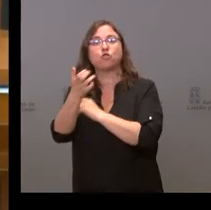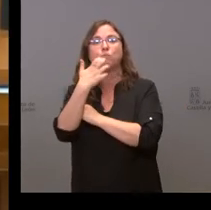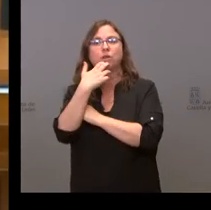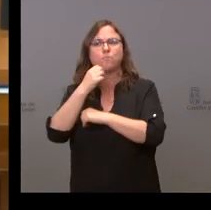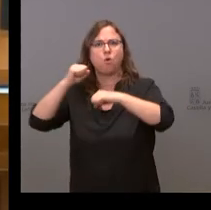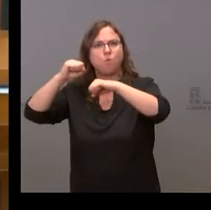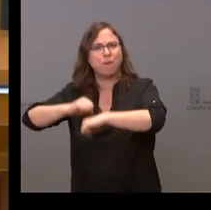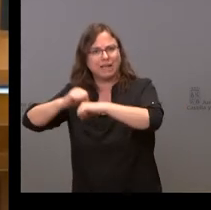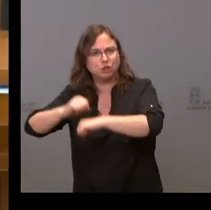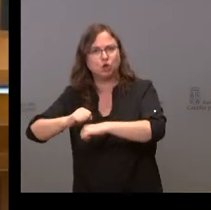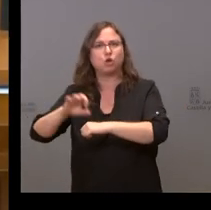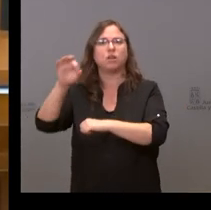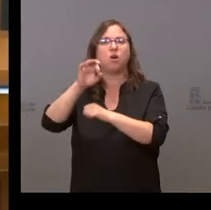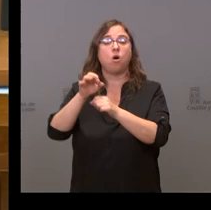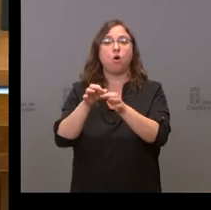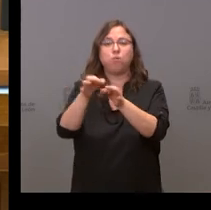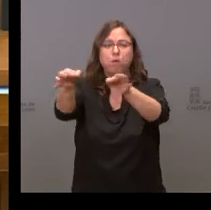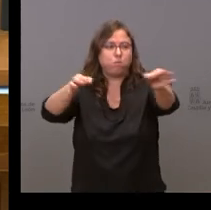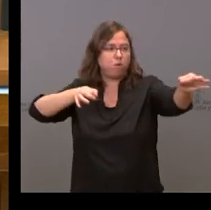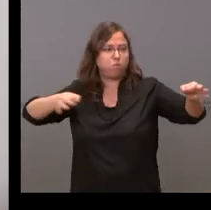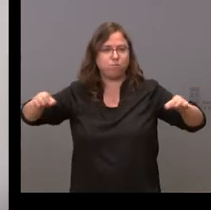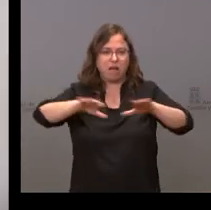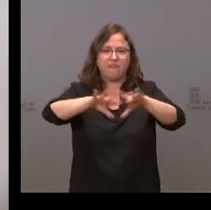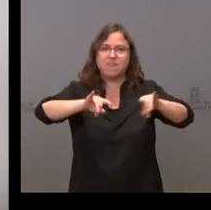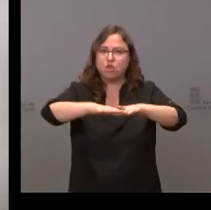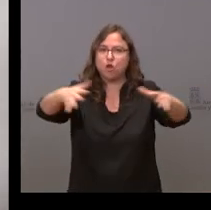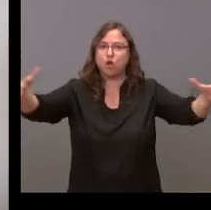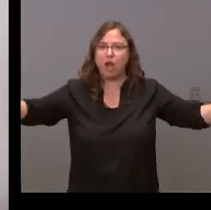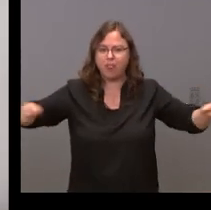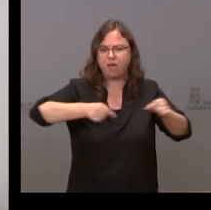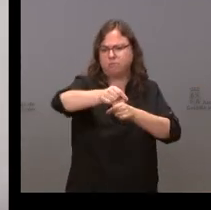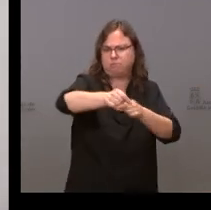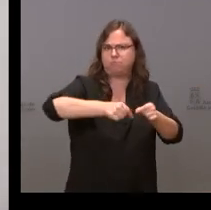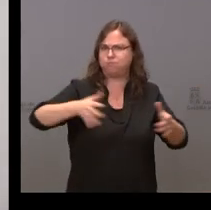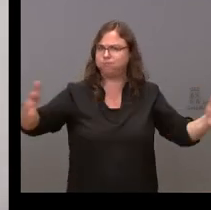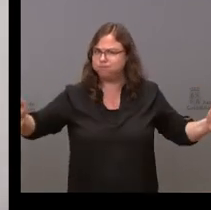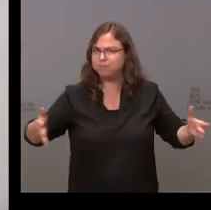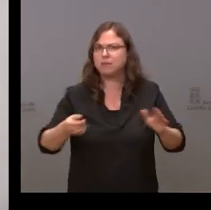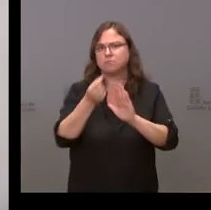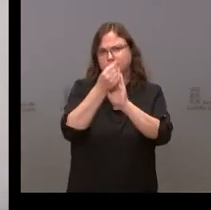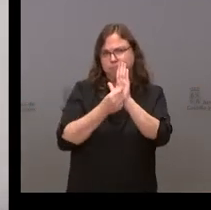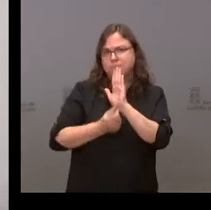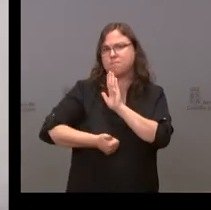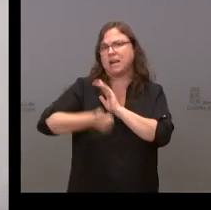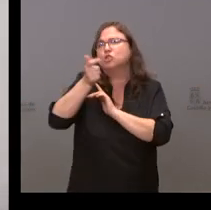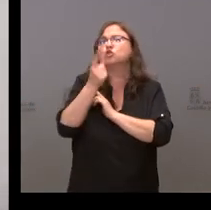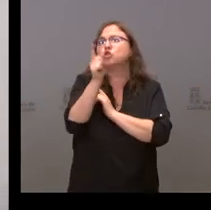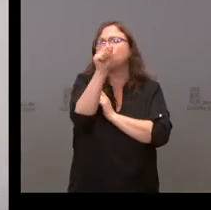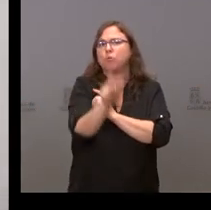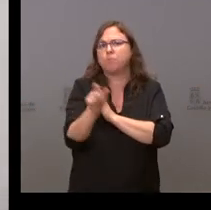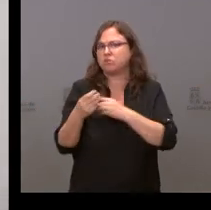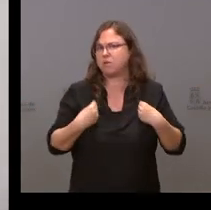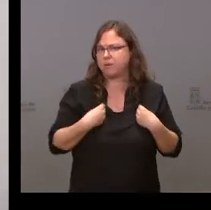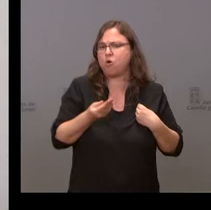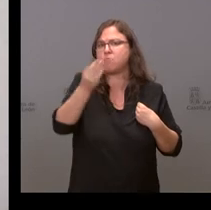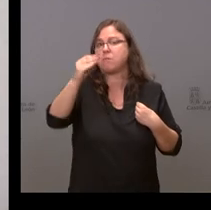envejecimiento, como la dispersión geográfica, como la superficie del territorio, pues también hemos